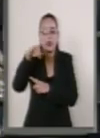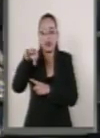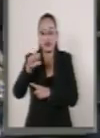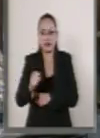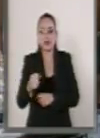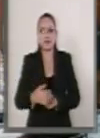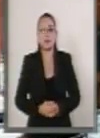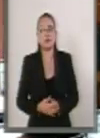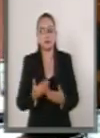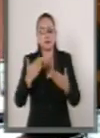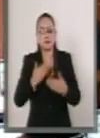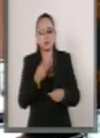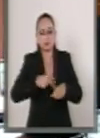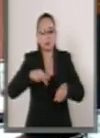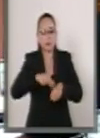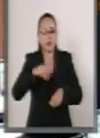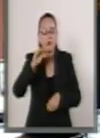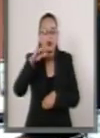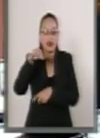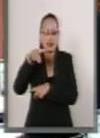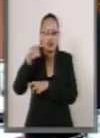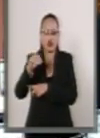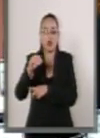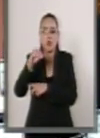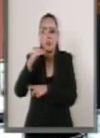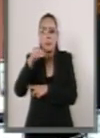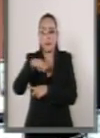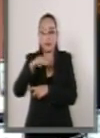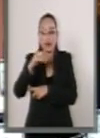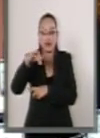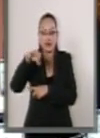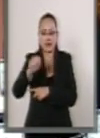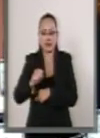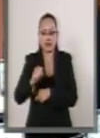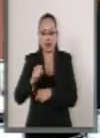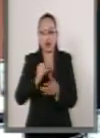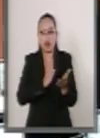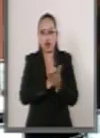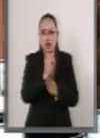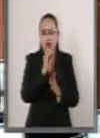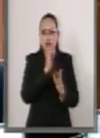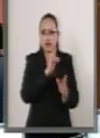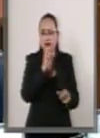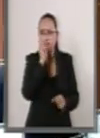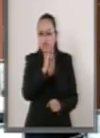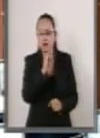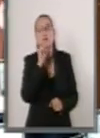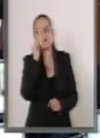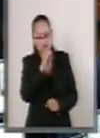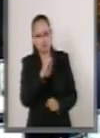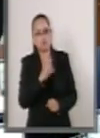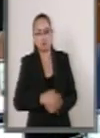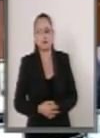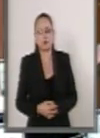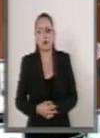Se concede el uso de la palabra al senador Fernando Mayanz Cannaval. A favor del dictamen, senador. A favor del dictamen.